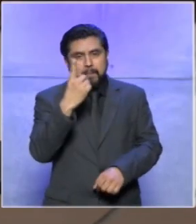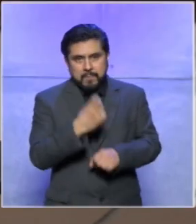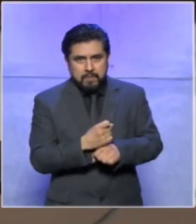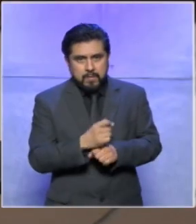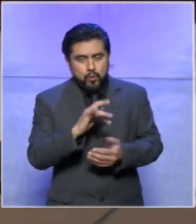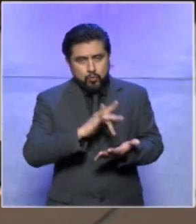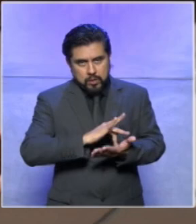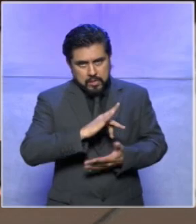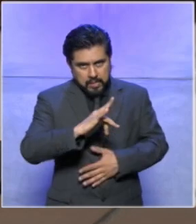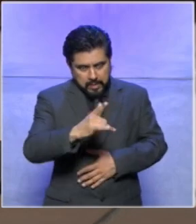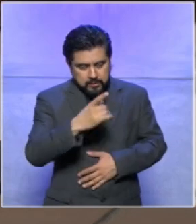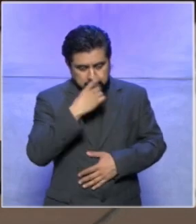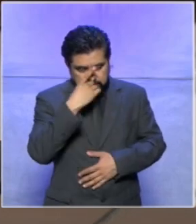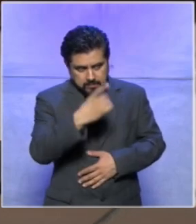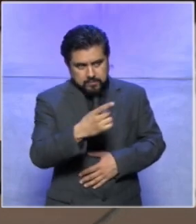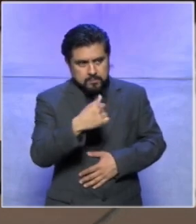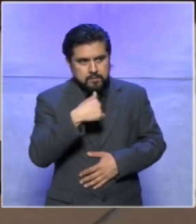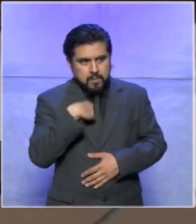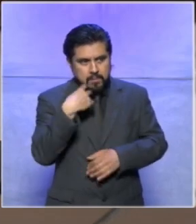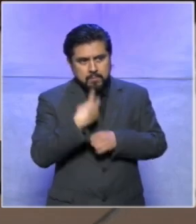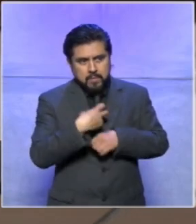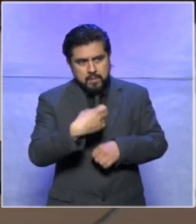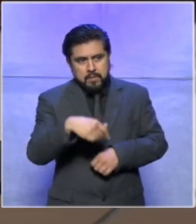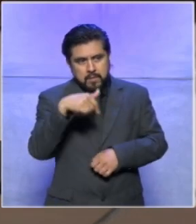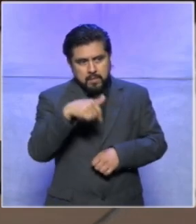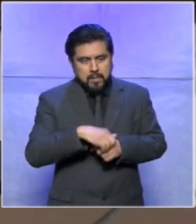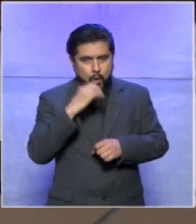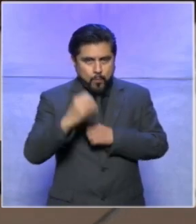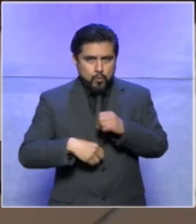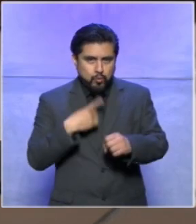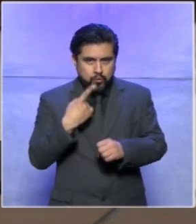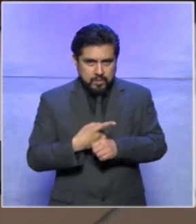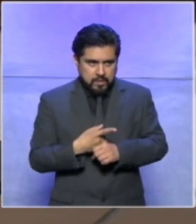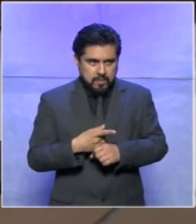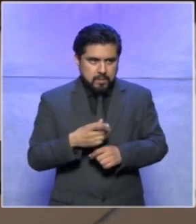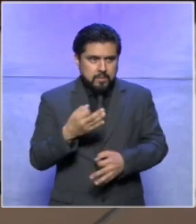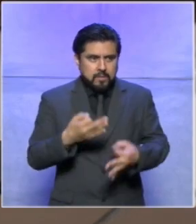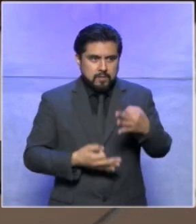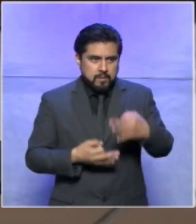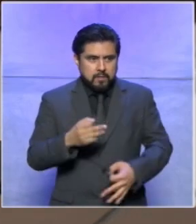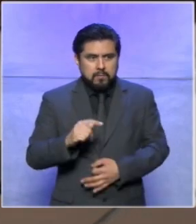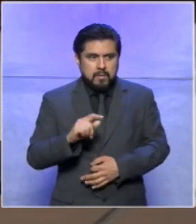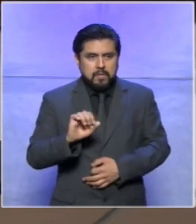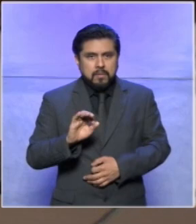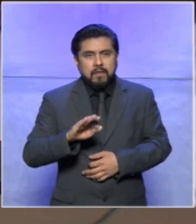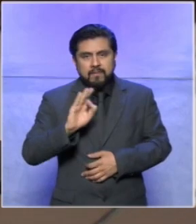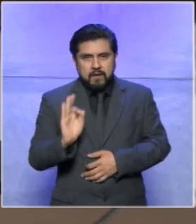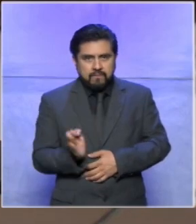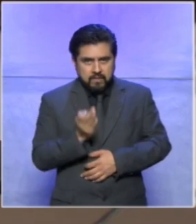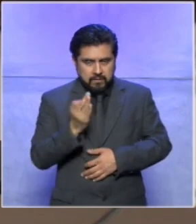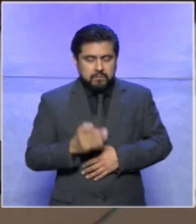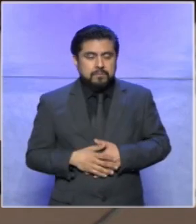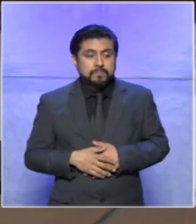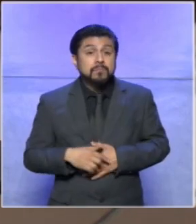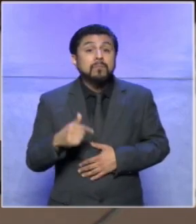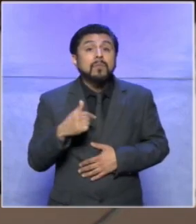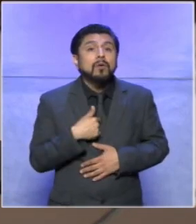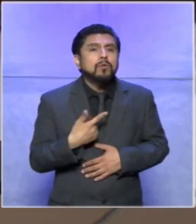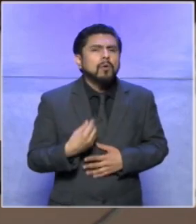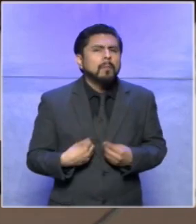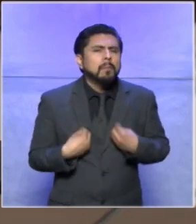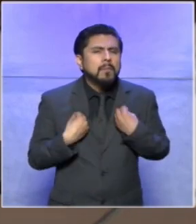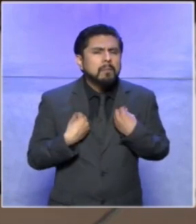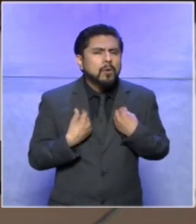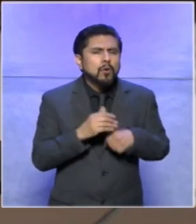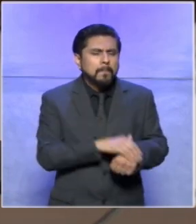la oportunidad de poder estar aquí en el tribunal electoral de la federación y bueno yo vivo la